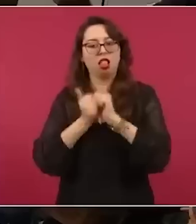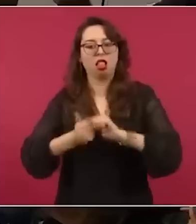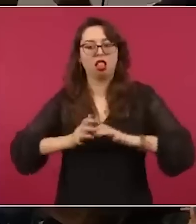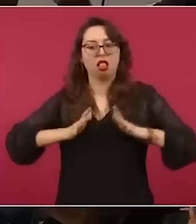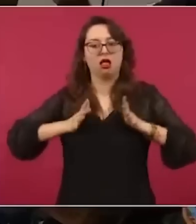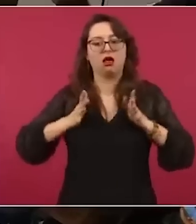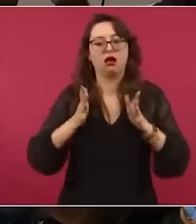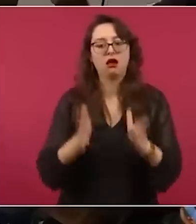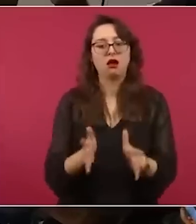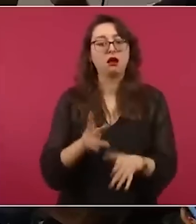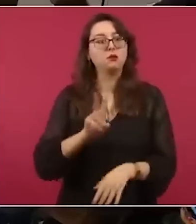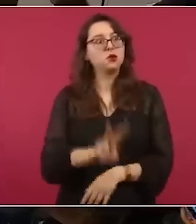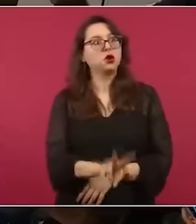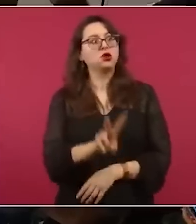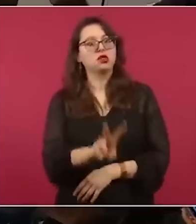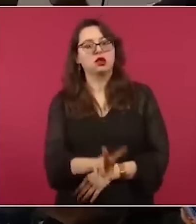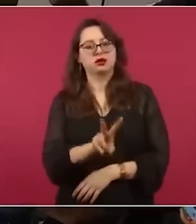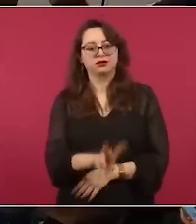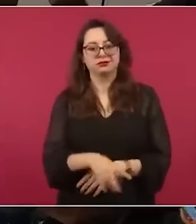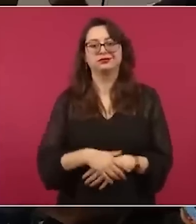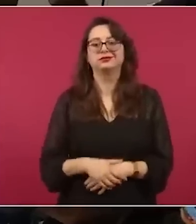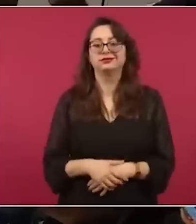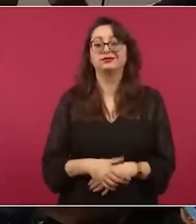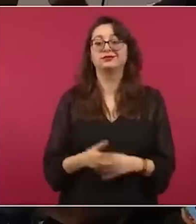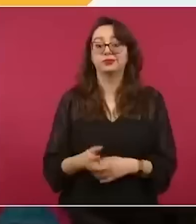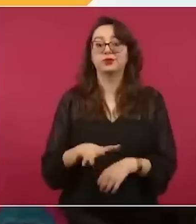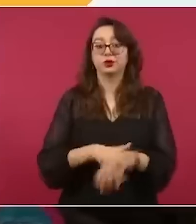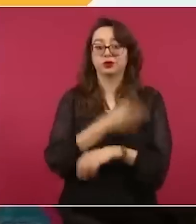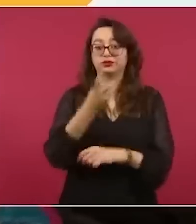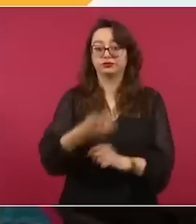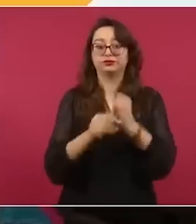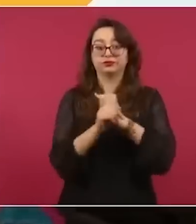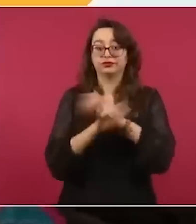Entonces, es importante la información. Y miren,